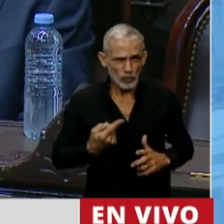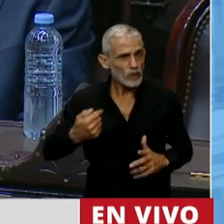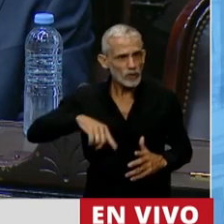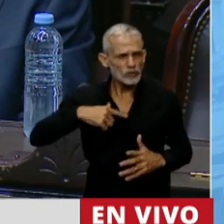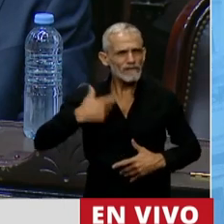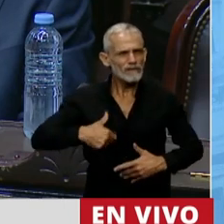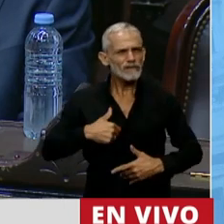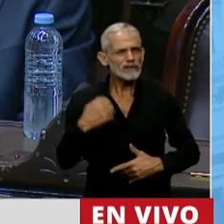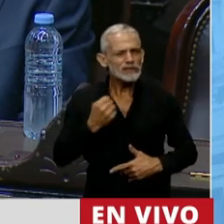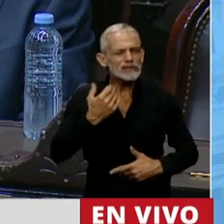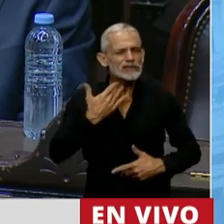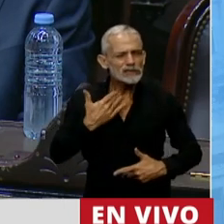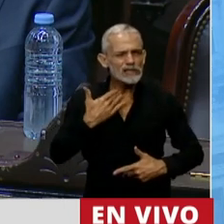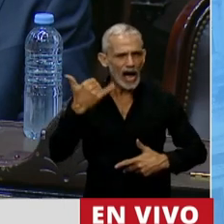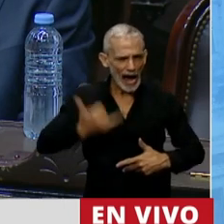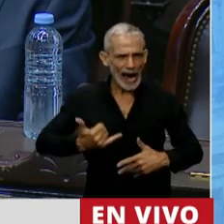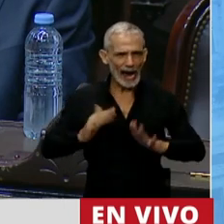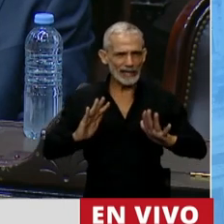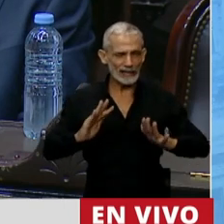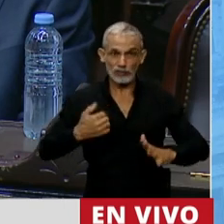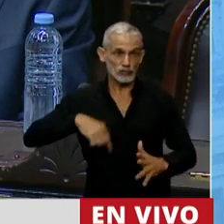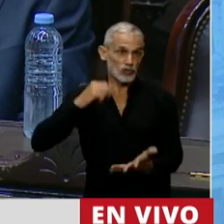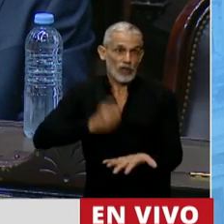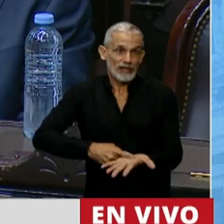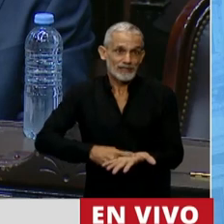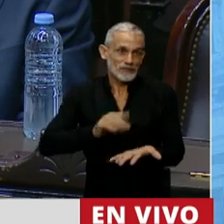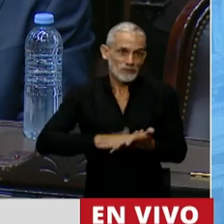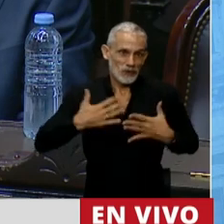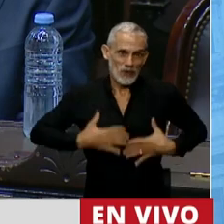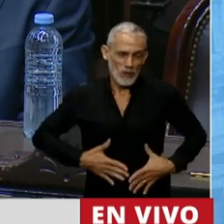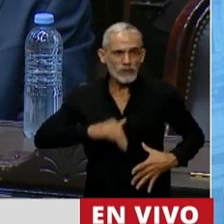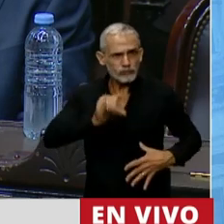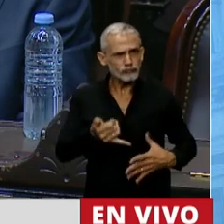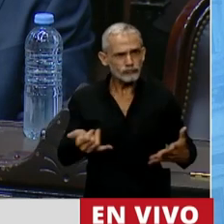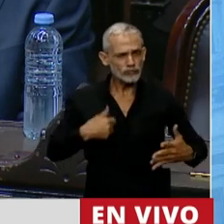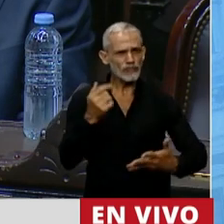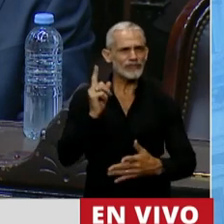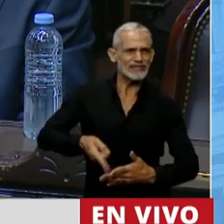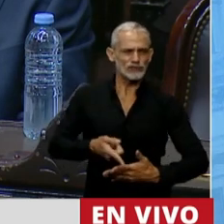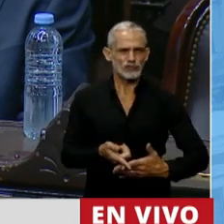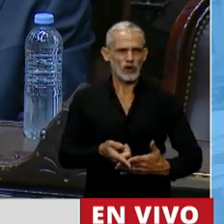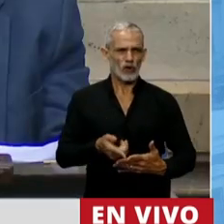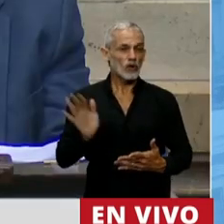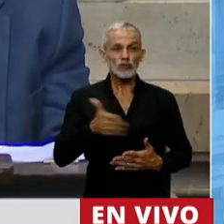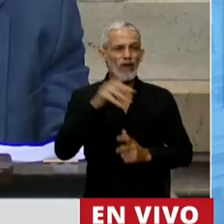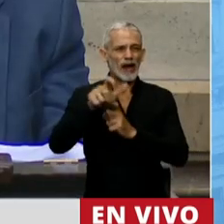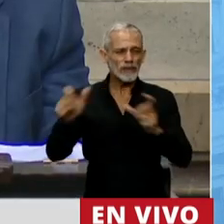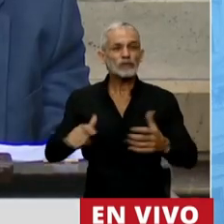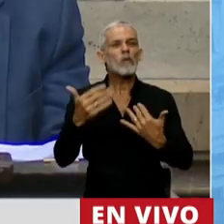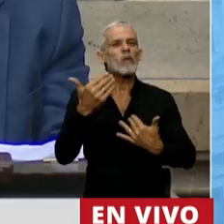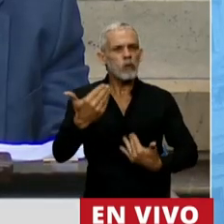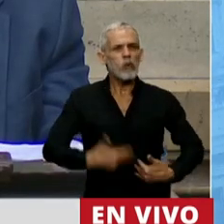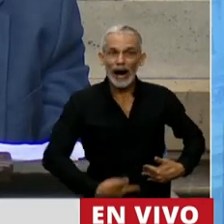seres desiantes. Y sí decidimos sobre nuestros cuerpos. Y todas las personas con capacidad de